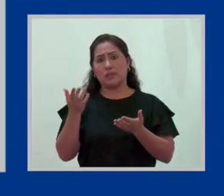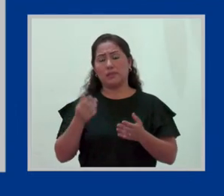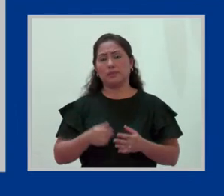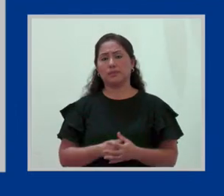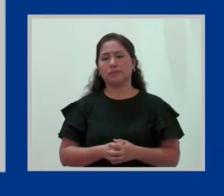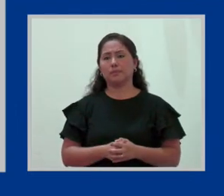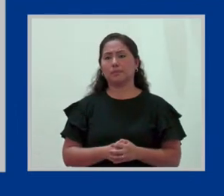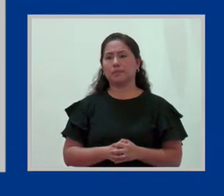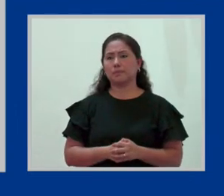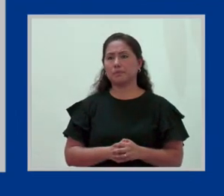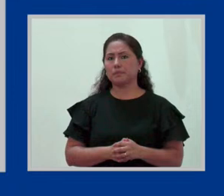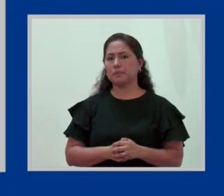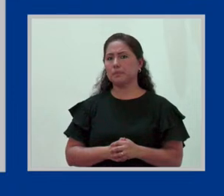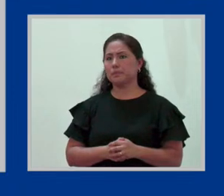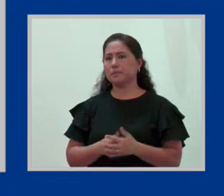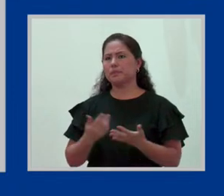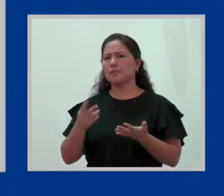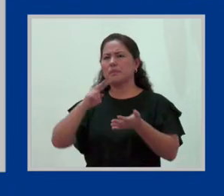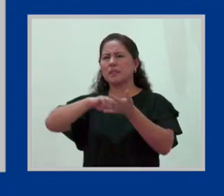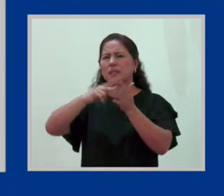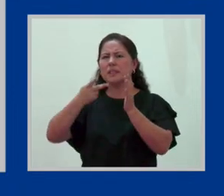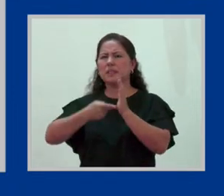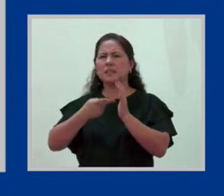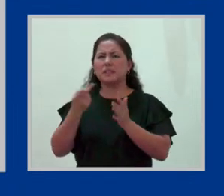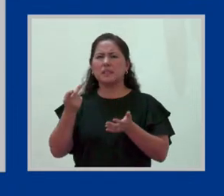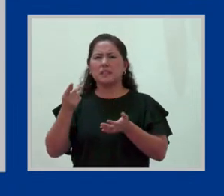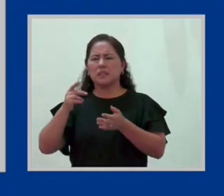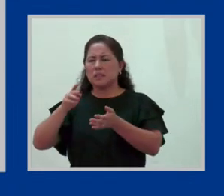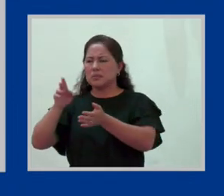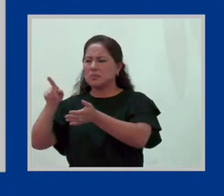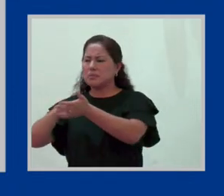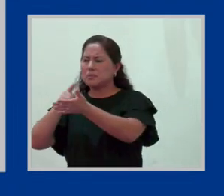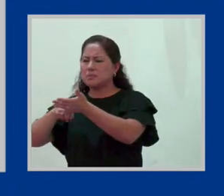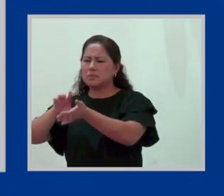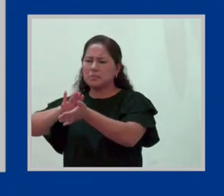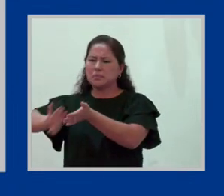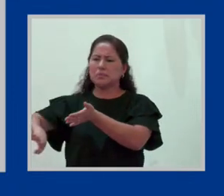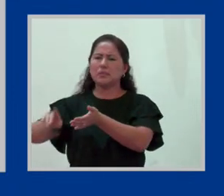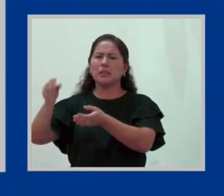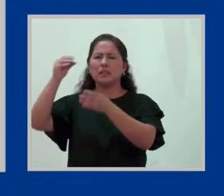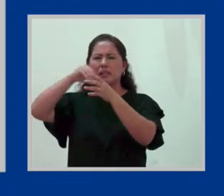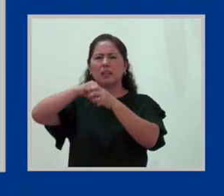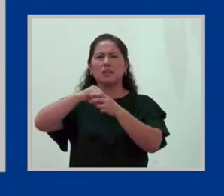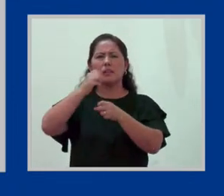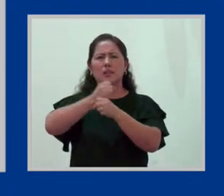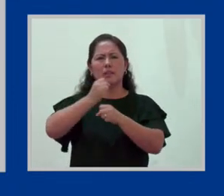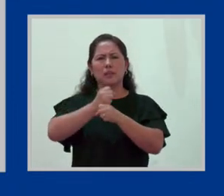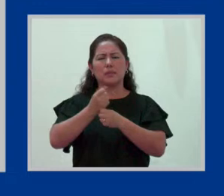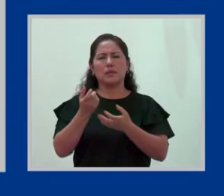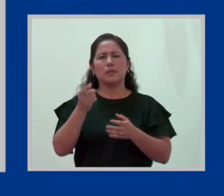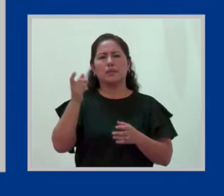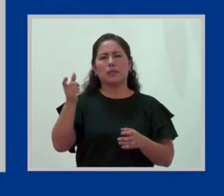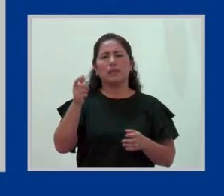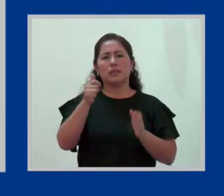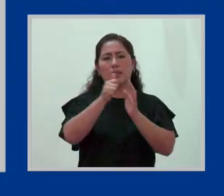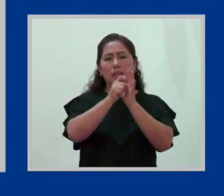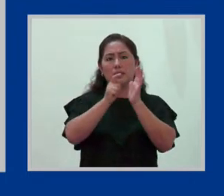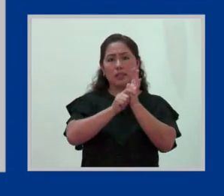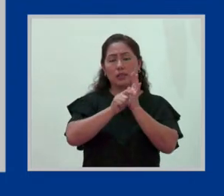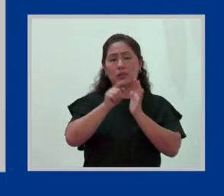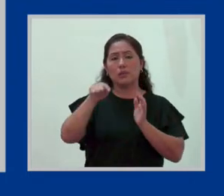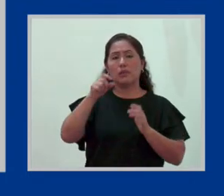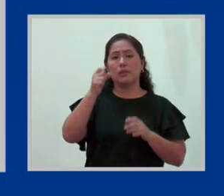¿Qué cosa es esto de la discriminación en el mundo del trabajo? El Convenio 111, que es el convenio sobre este tema,